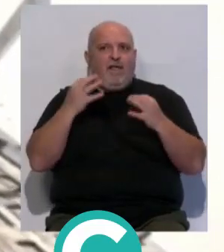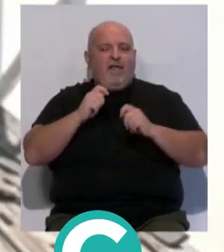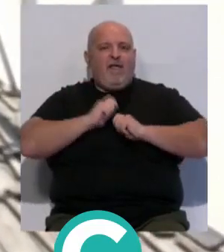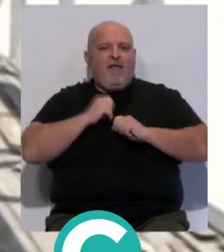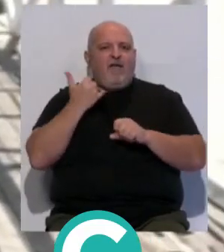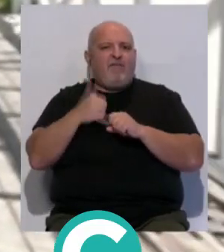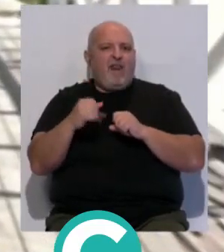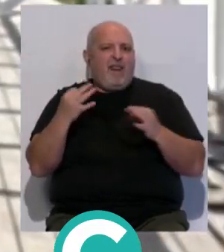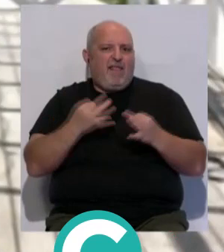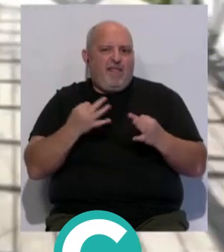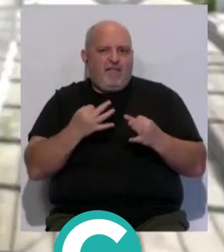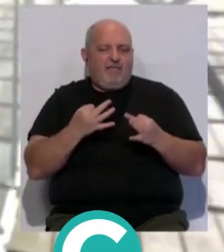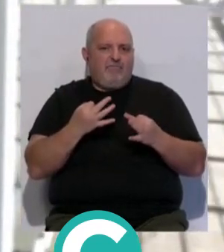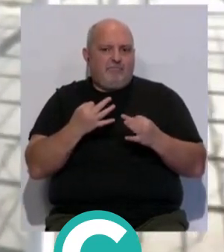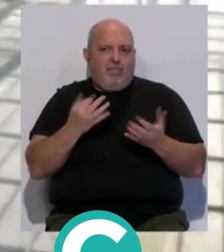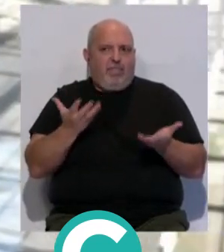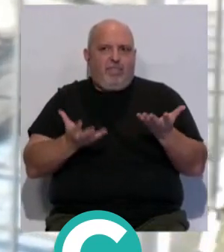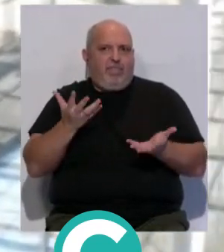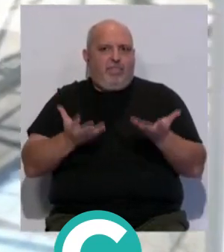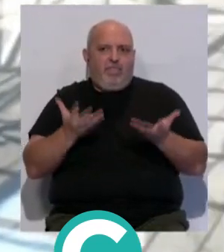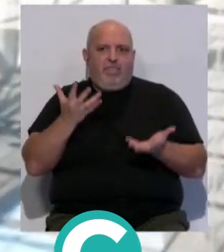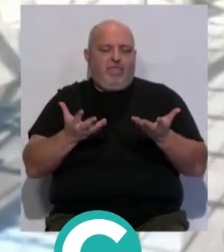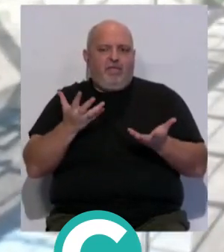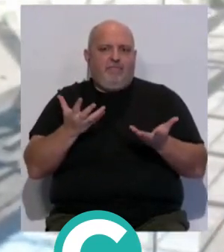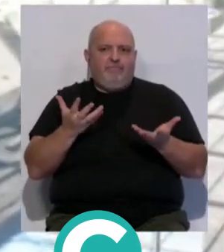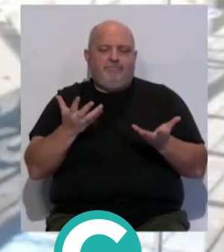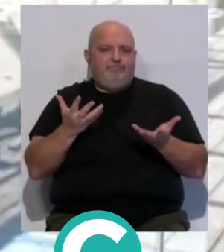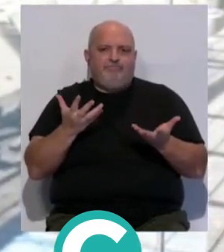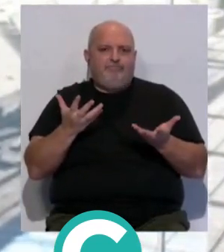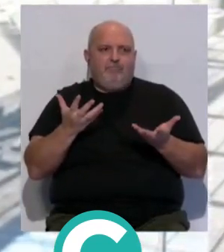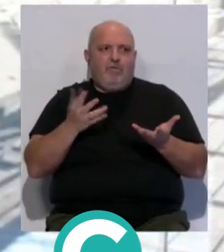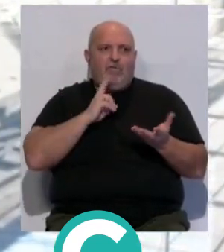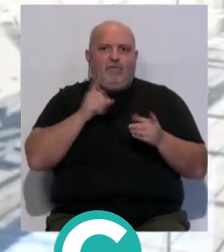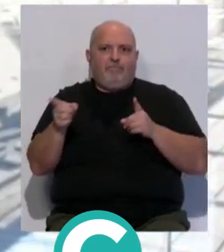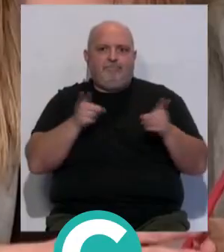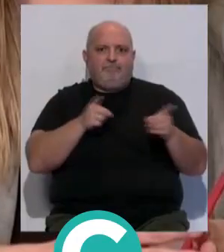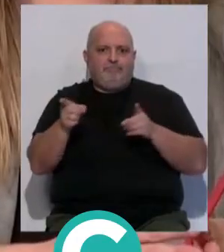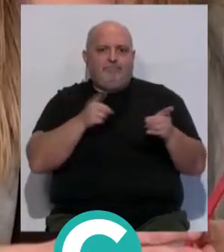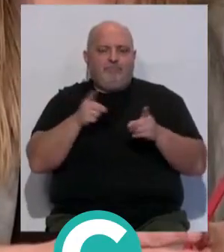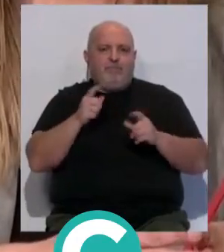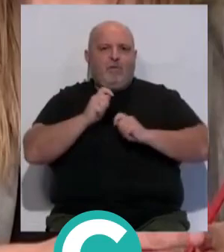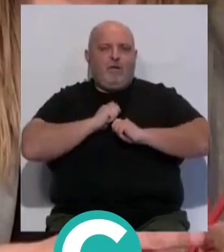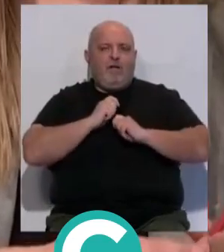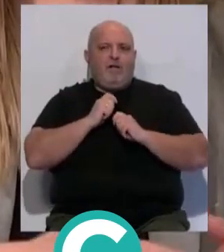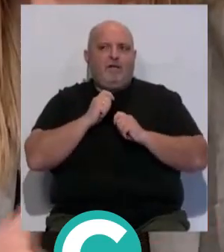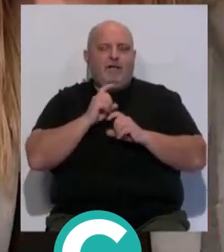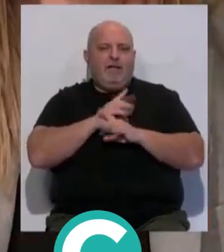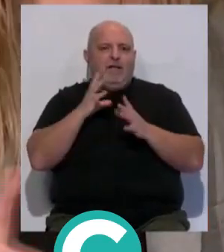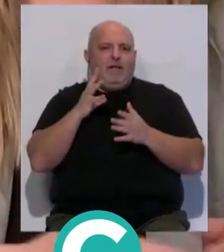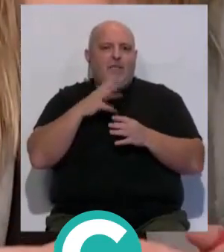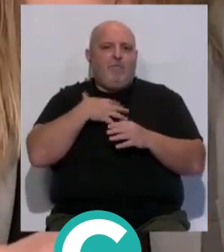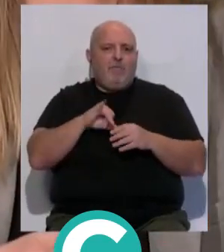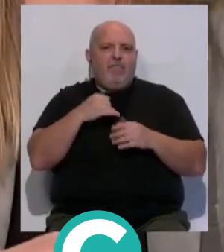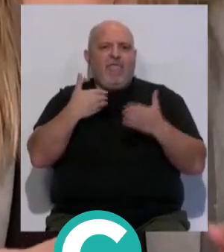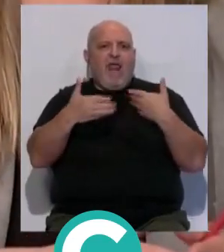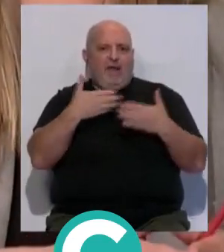nos encontramos en medio, sin un poco saber por dónde tirar, ¿no? Es decir, estamos barajando todas las posibilidades